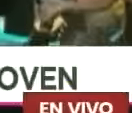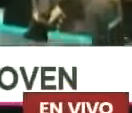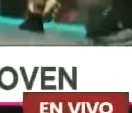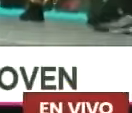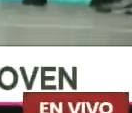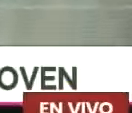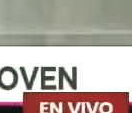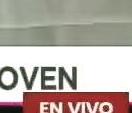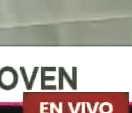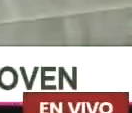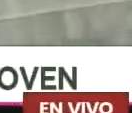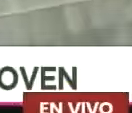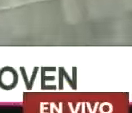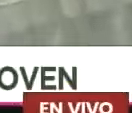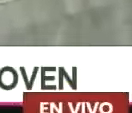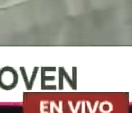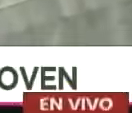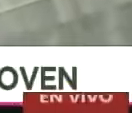¿Cómo dice?